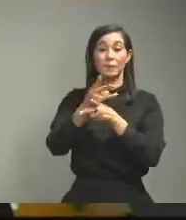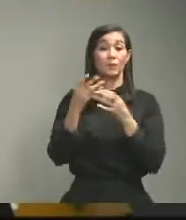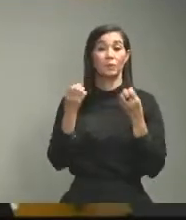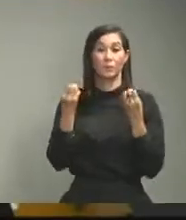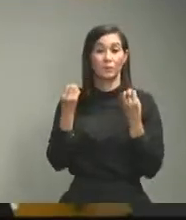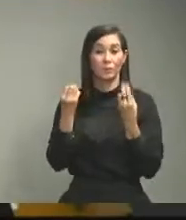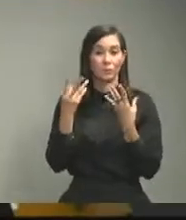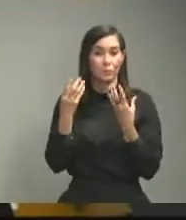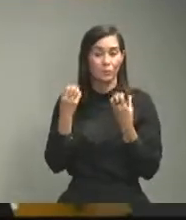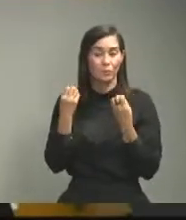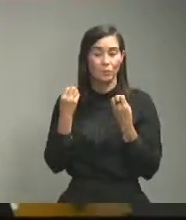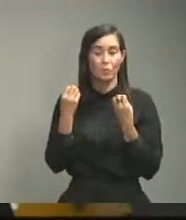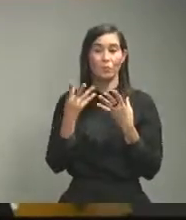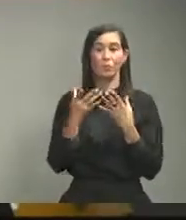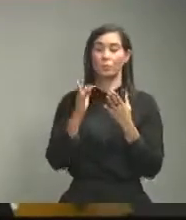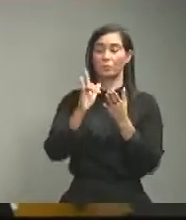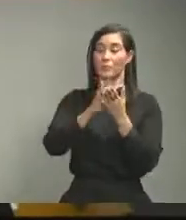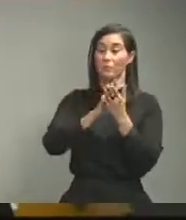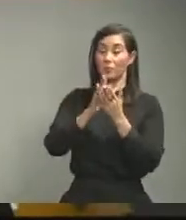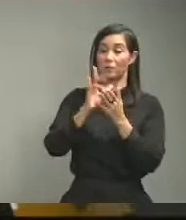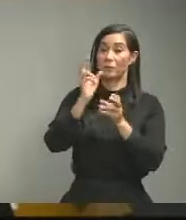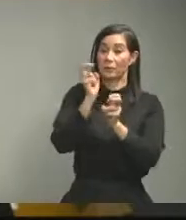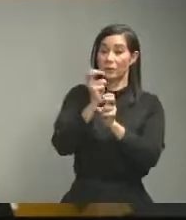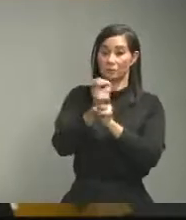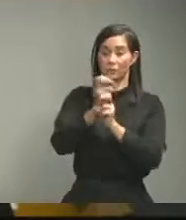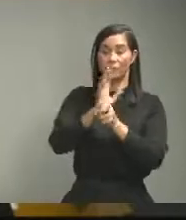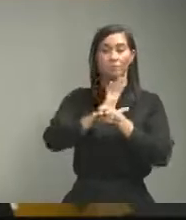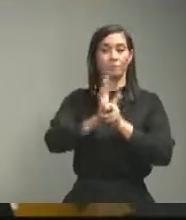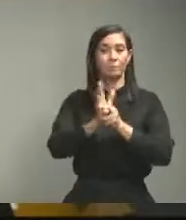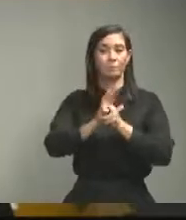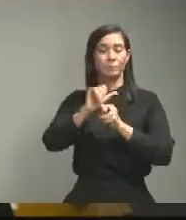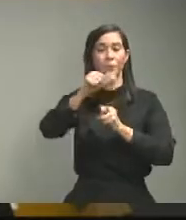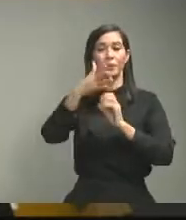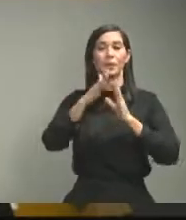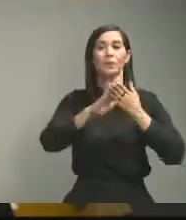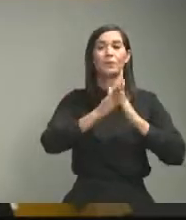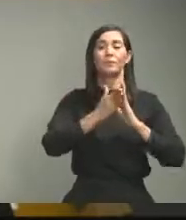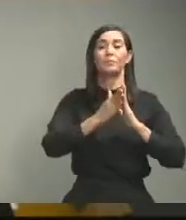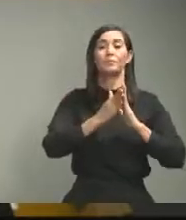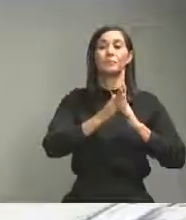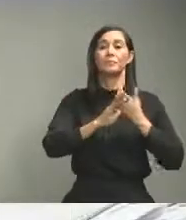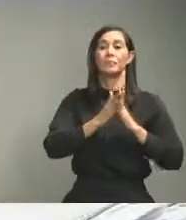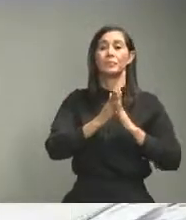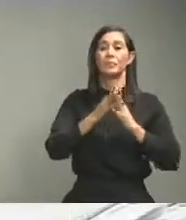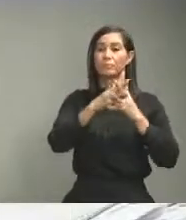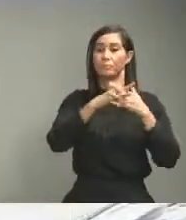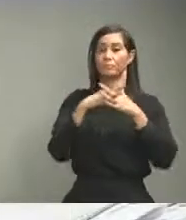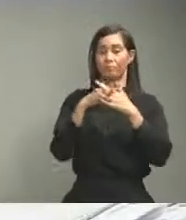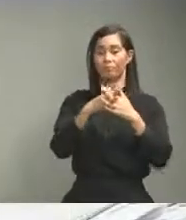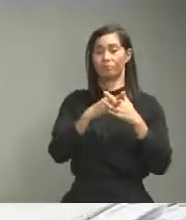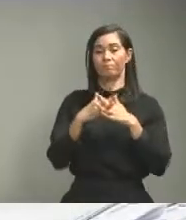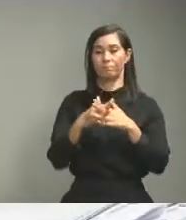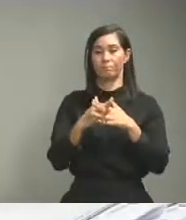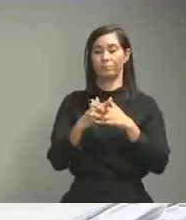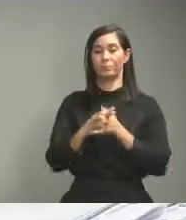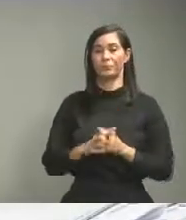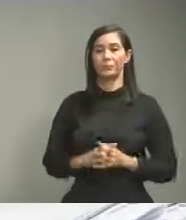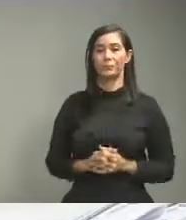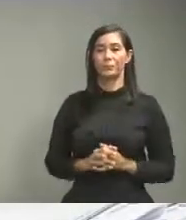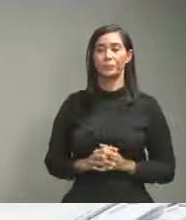situación que tiene New York New Jersey y otras comunidades de Estados Unidos que